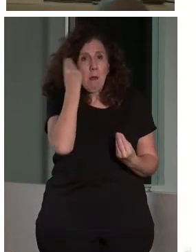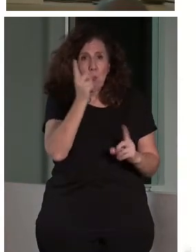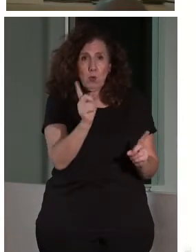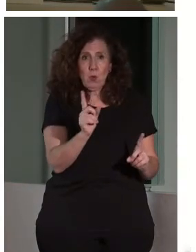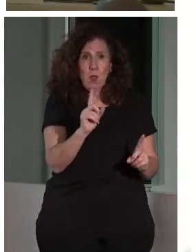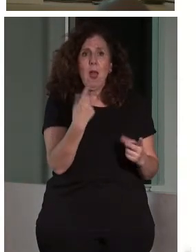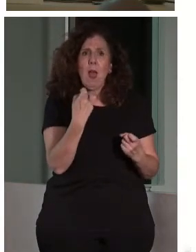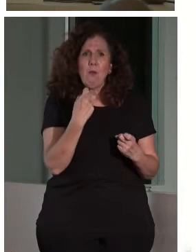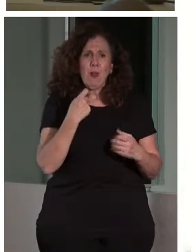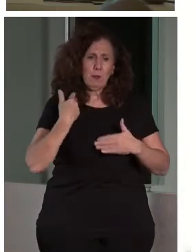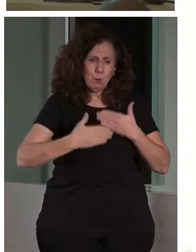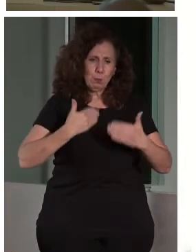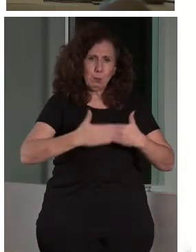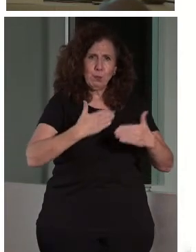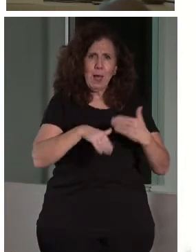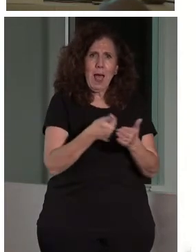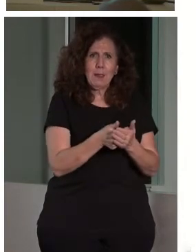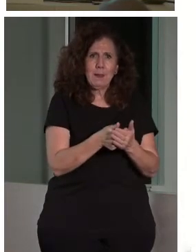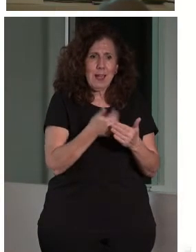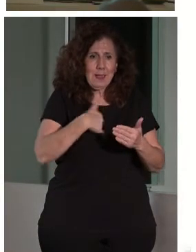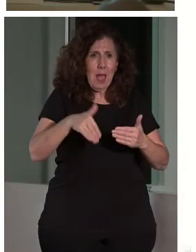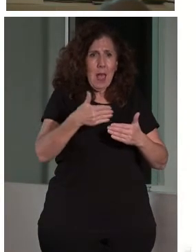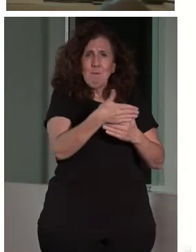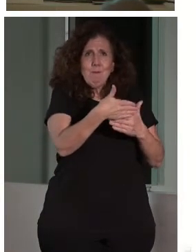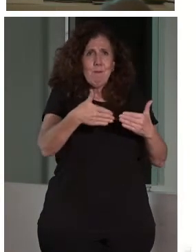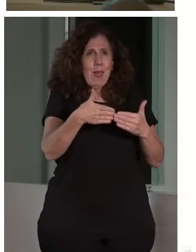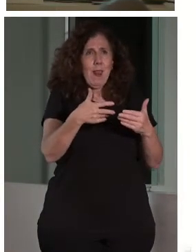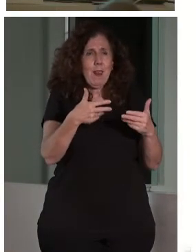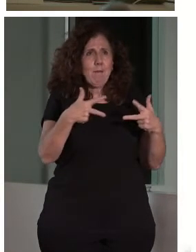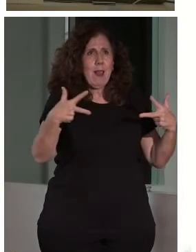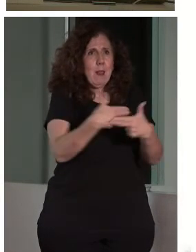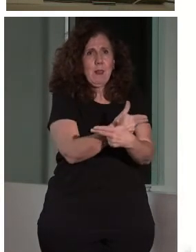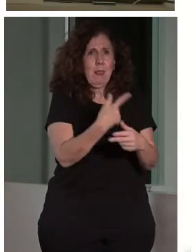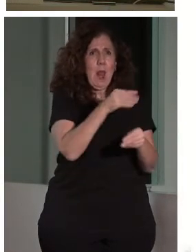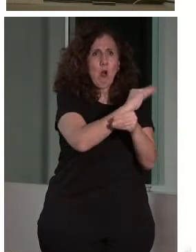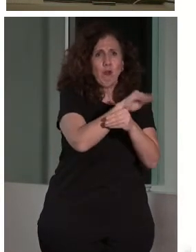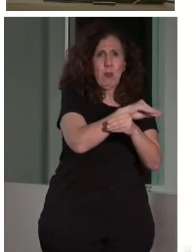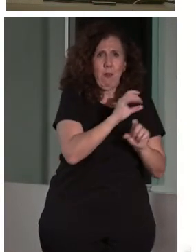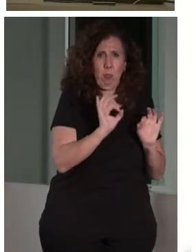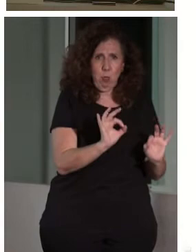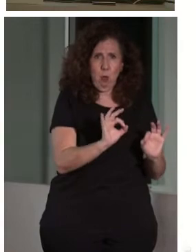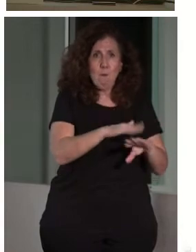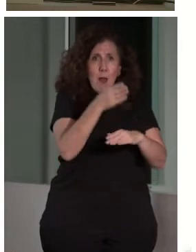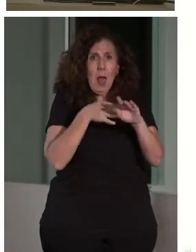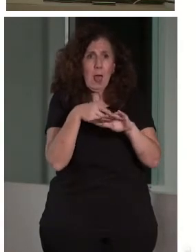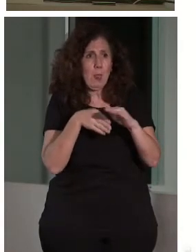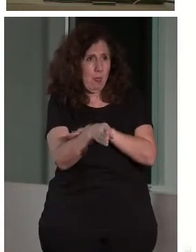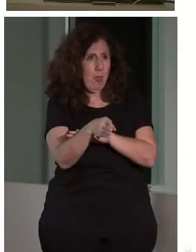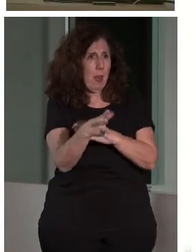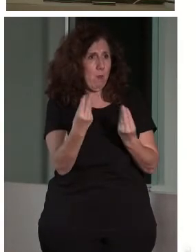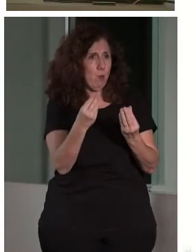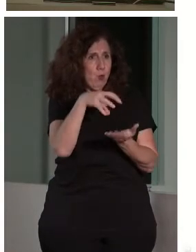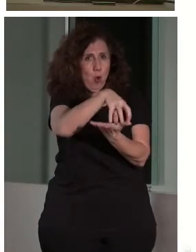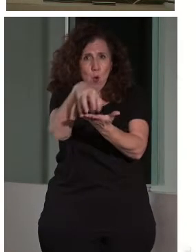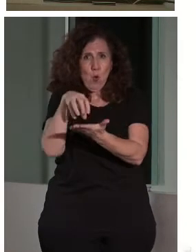llegar al límite de lo razonable dentro de la conservación, para poder acceder a muchos sitios. Así que